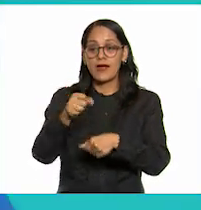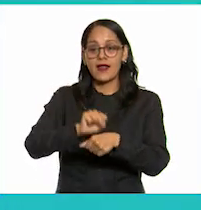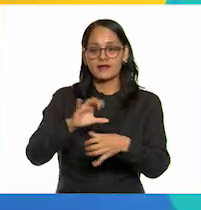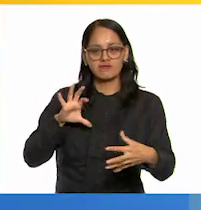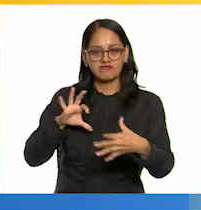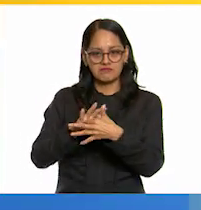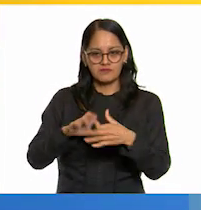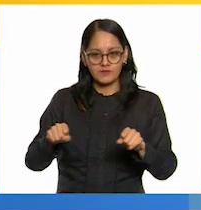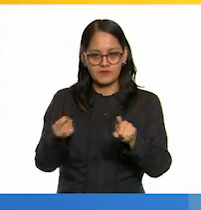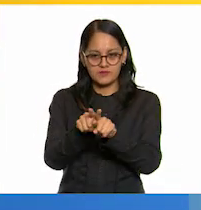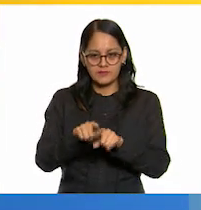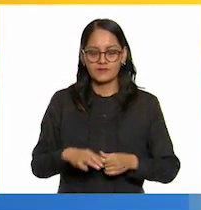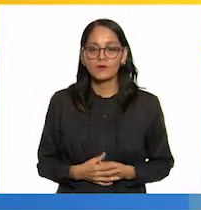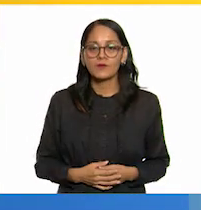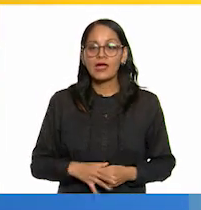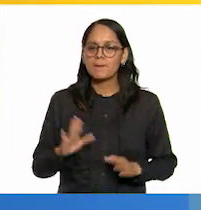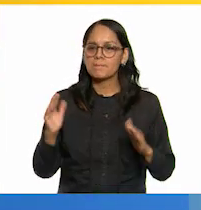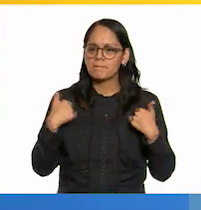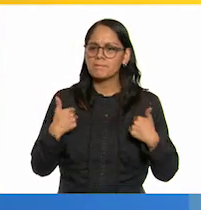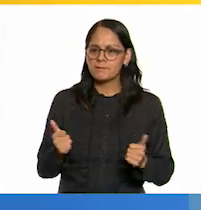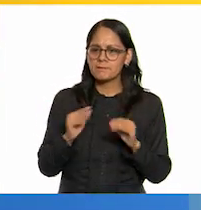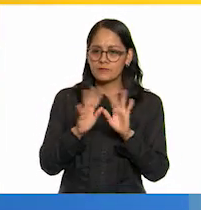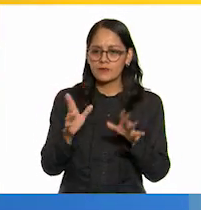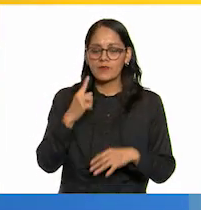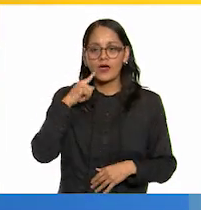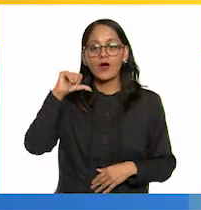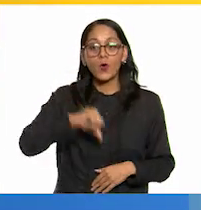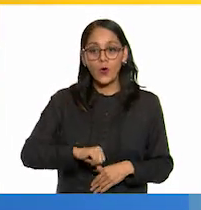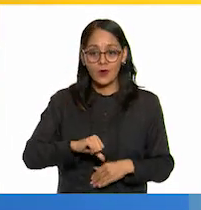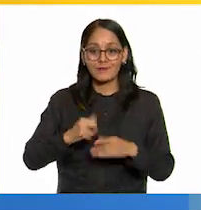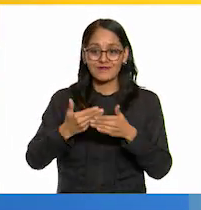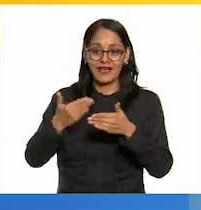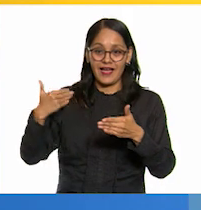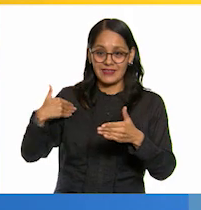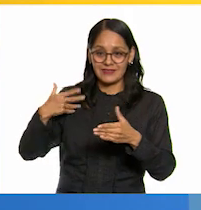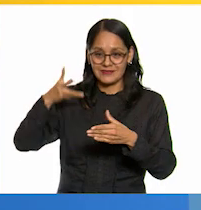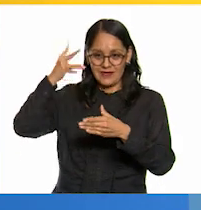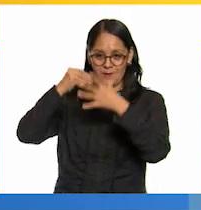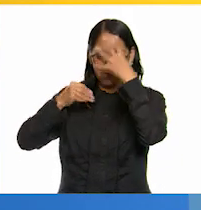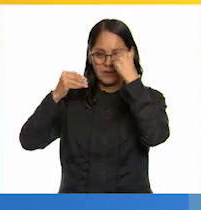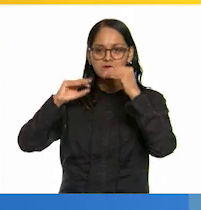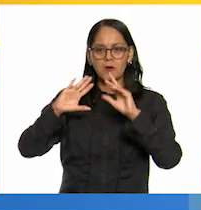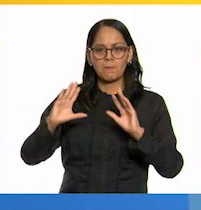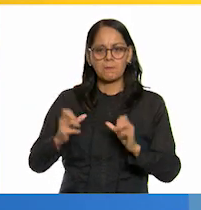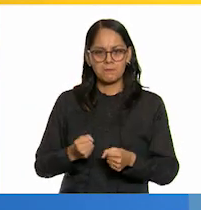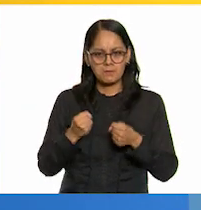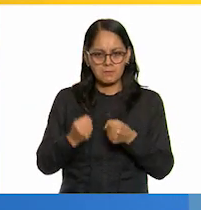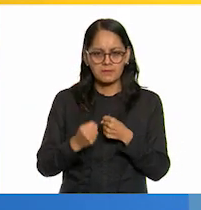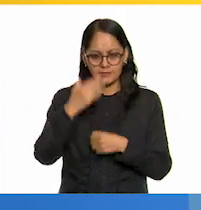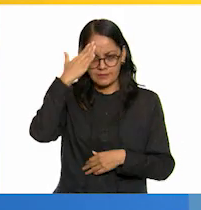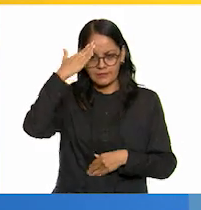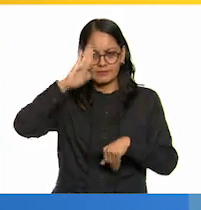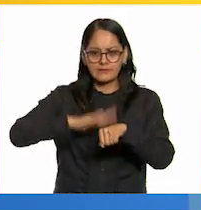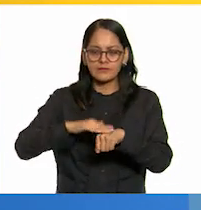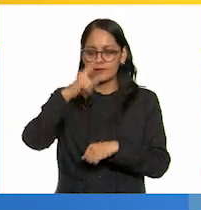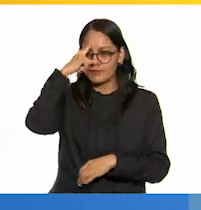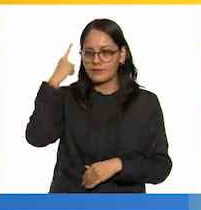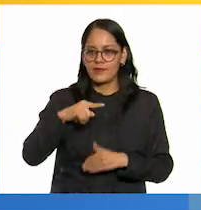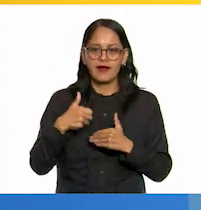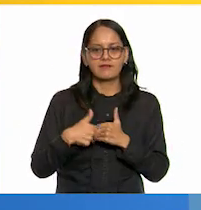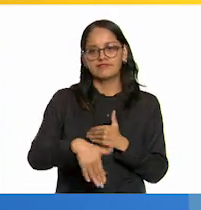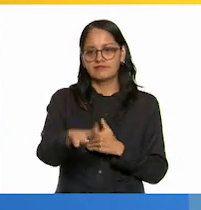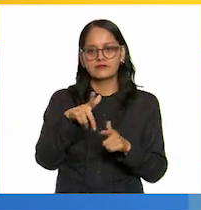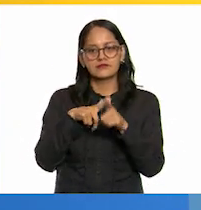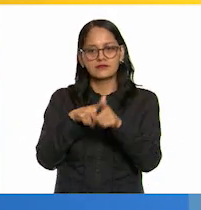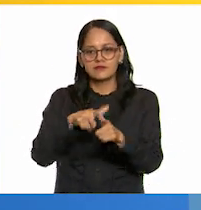entendido bueno afianzaremos los aprendizajes y los retomaremos como base para seguir aprendiendo